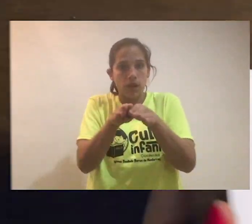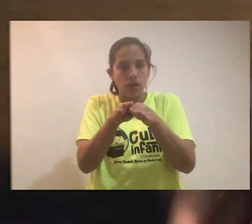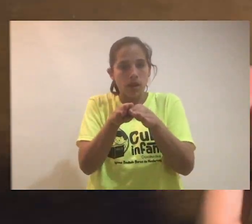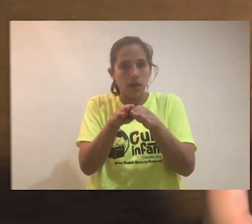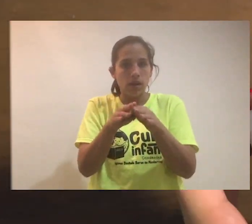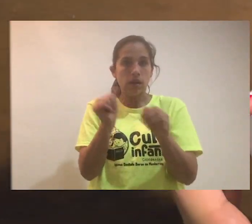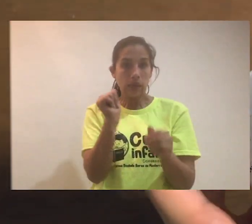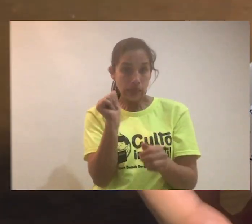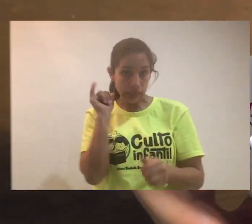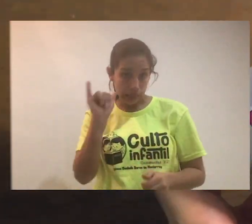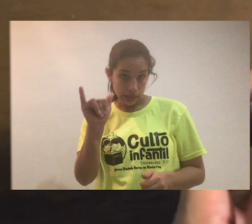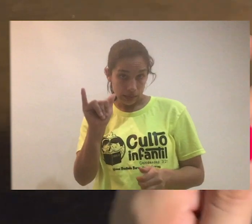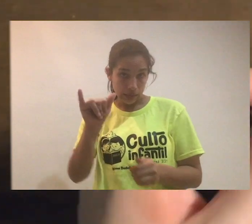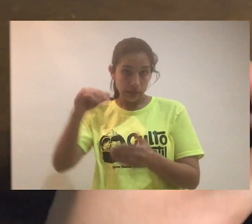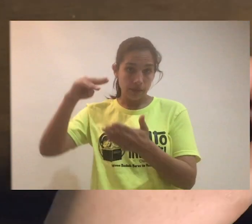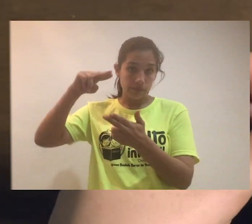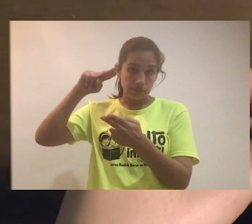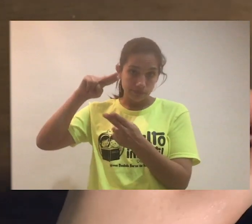para formar un cilindro.